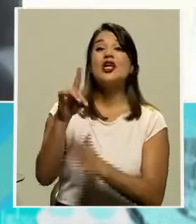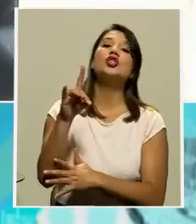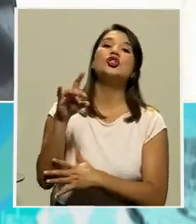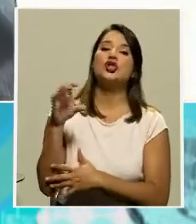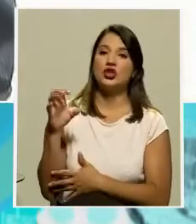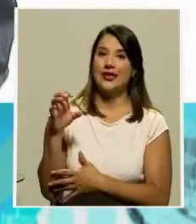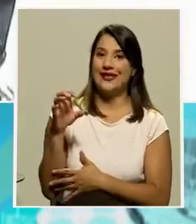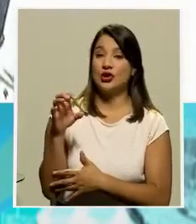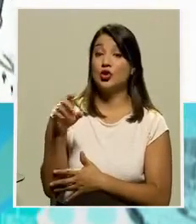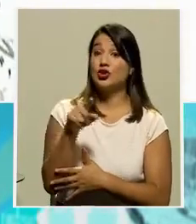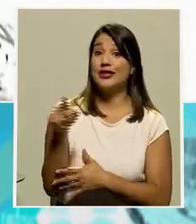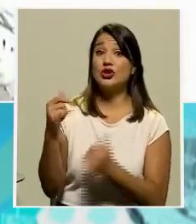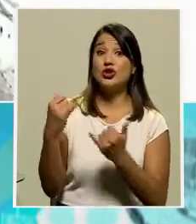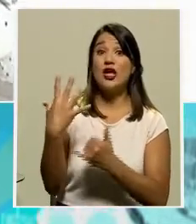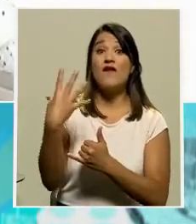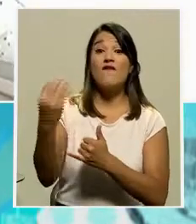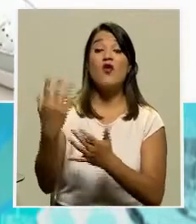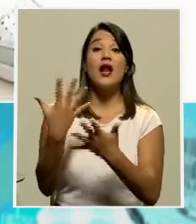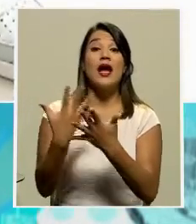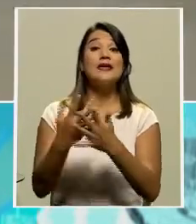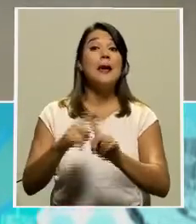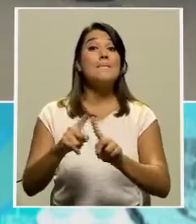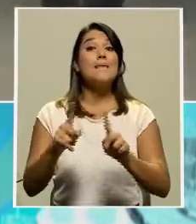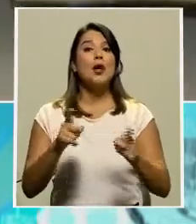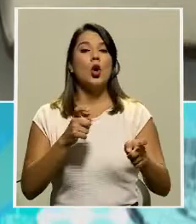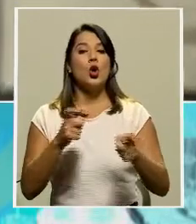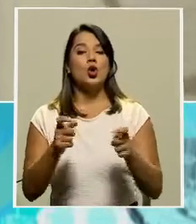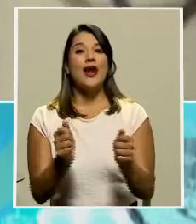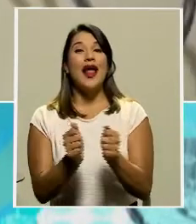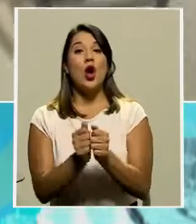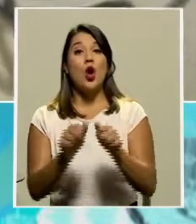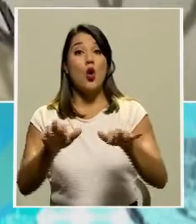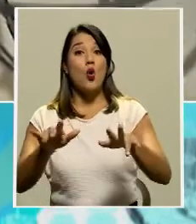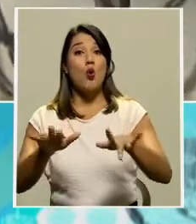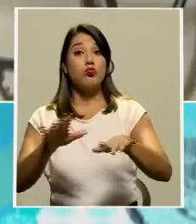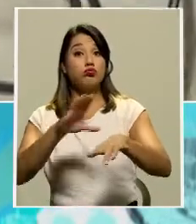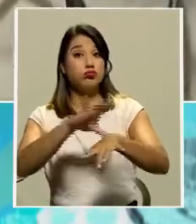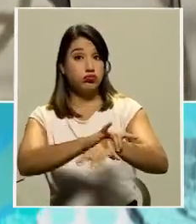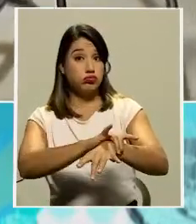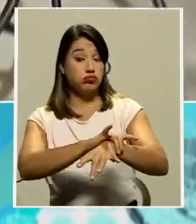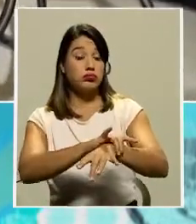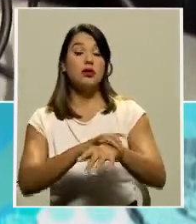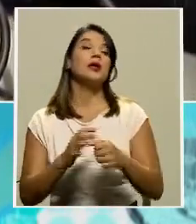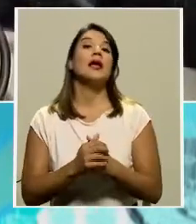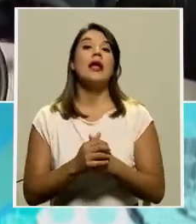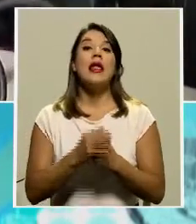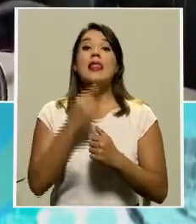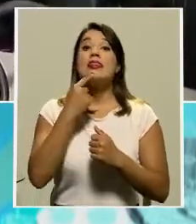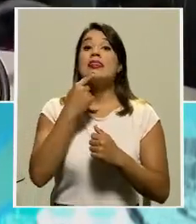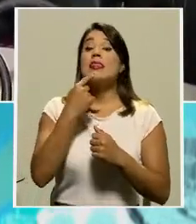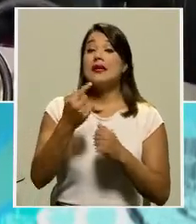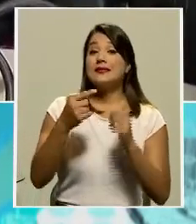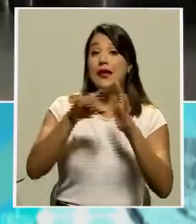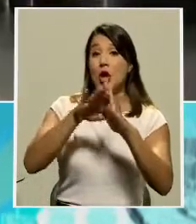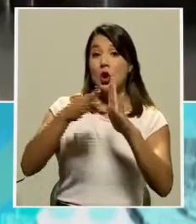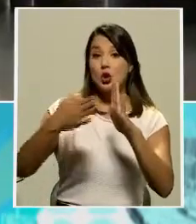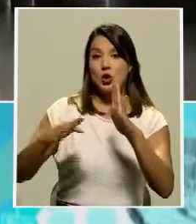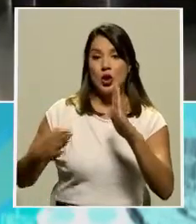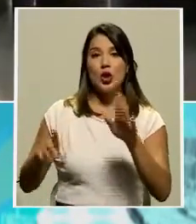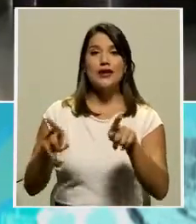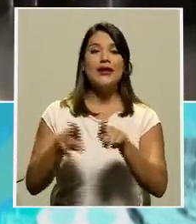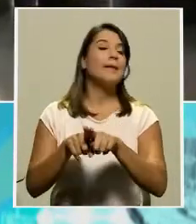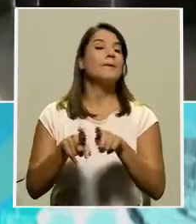son monitoreados con la tovillera electrónica. La Contraloría también señala que es